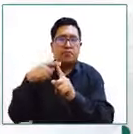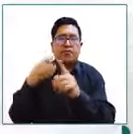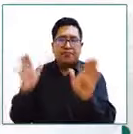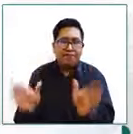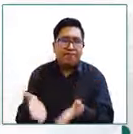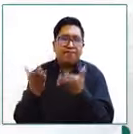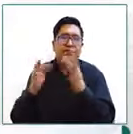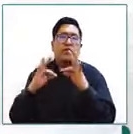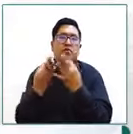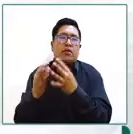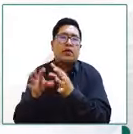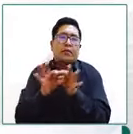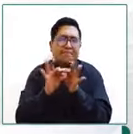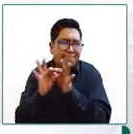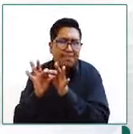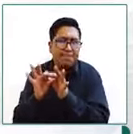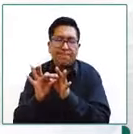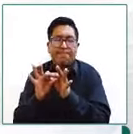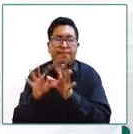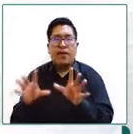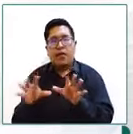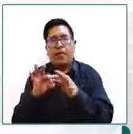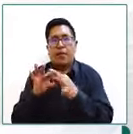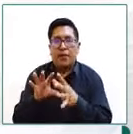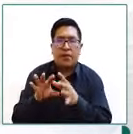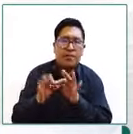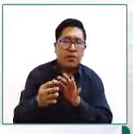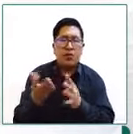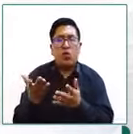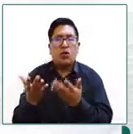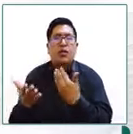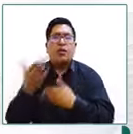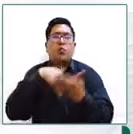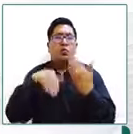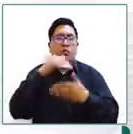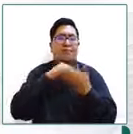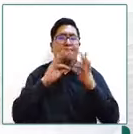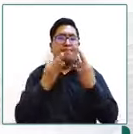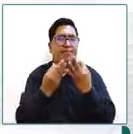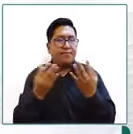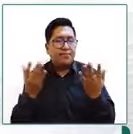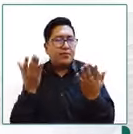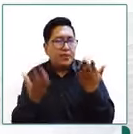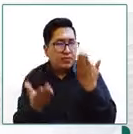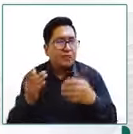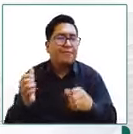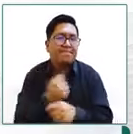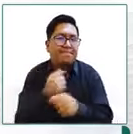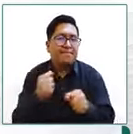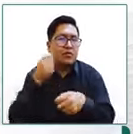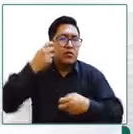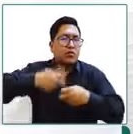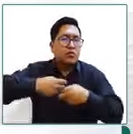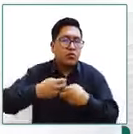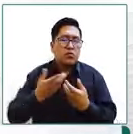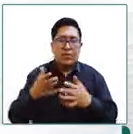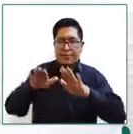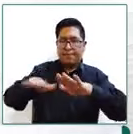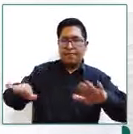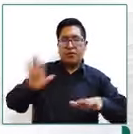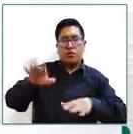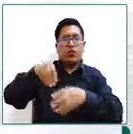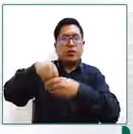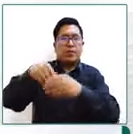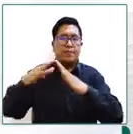familiar por lo que se debilita las posibilidades de integración familiar de niñas niños y adolescentes en